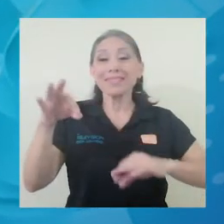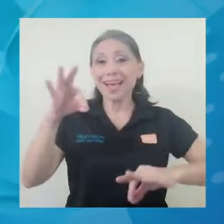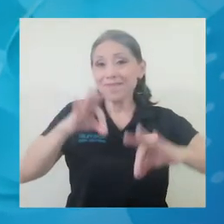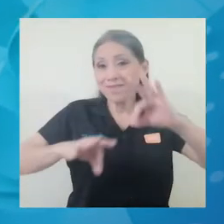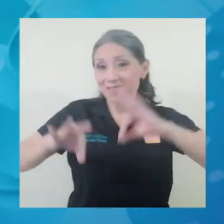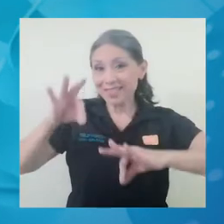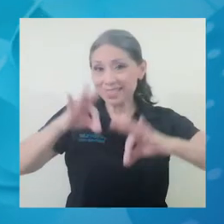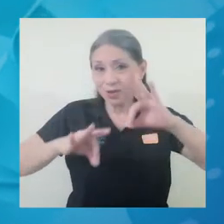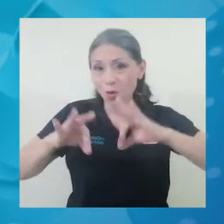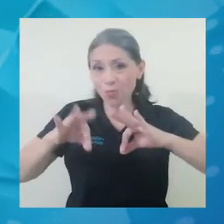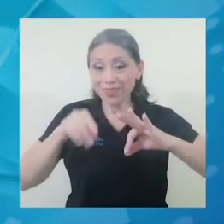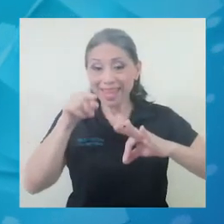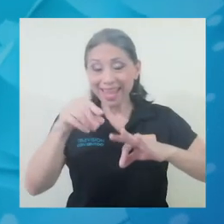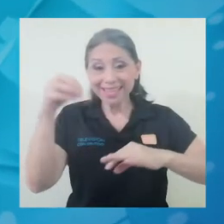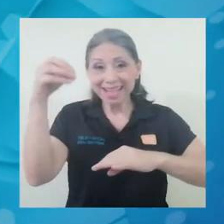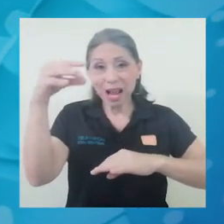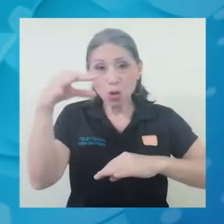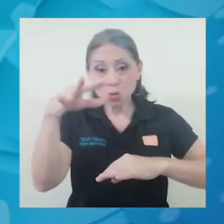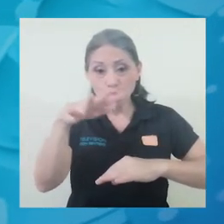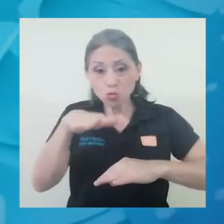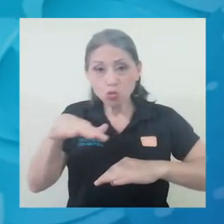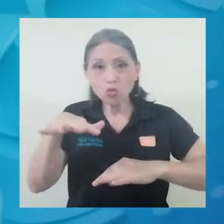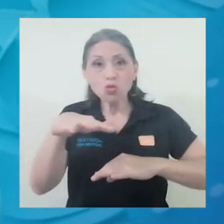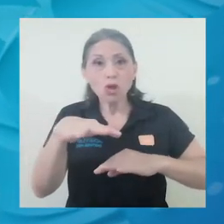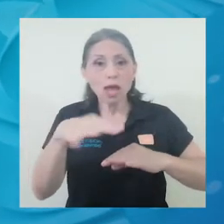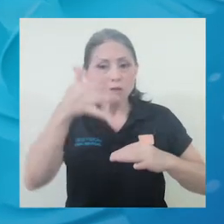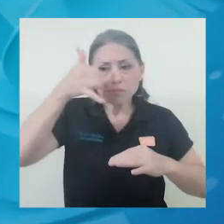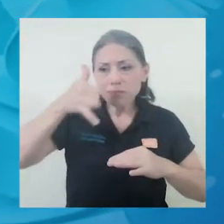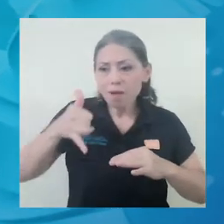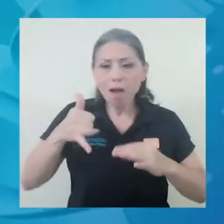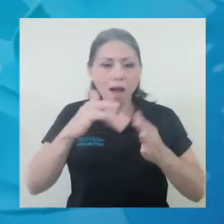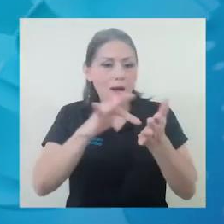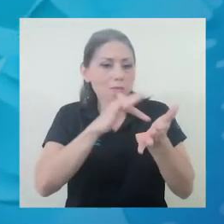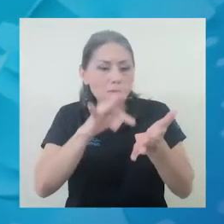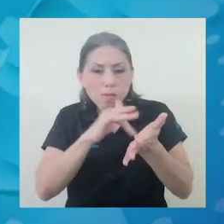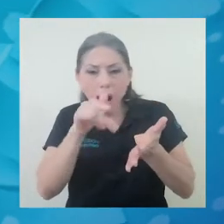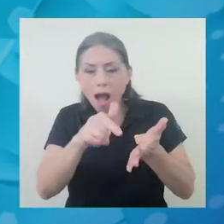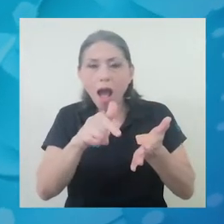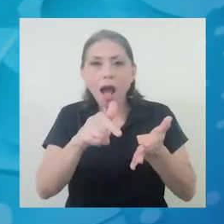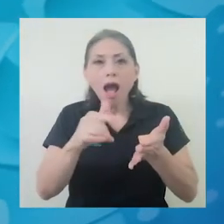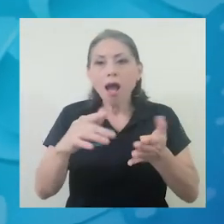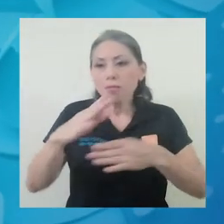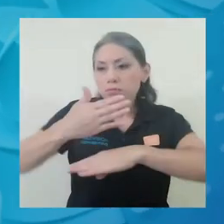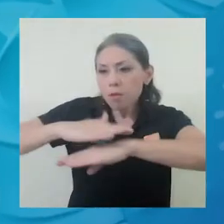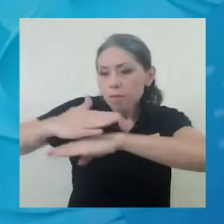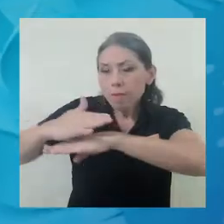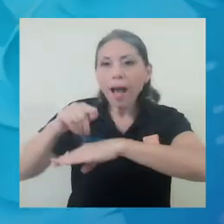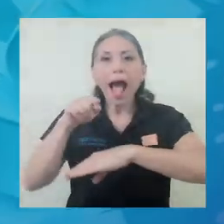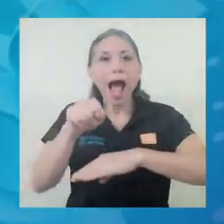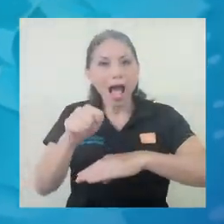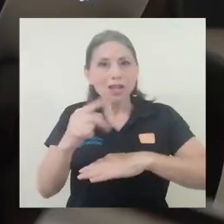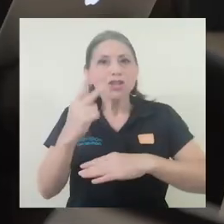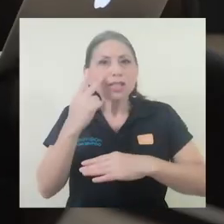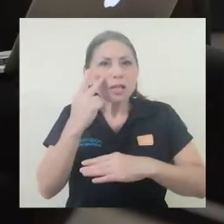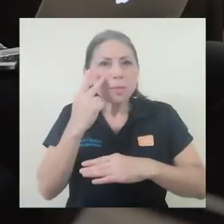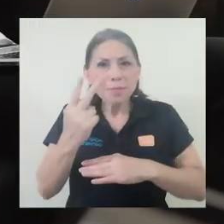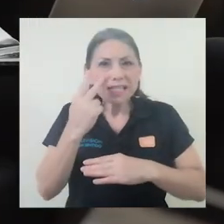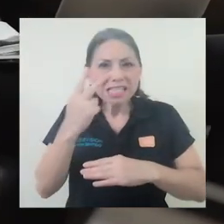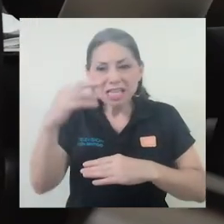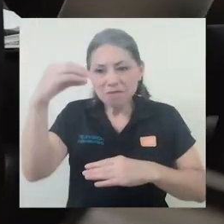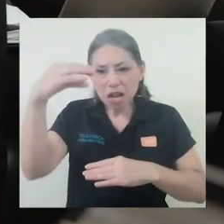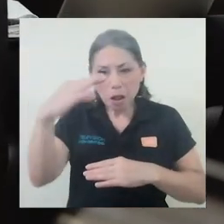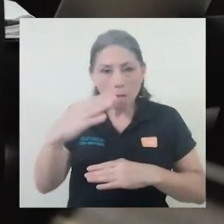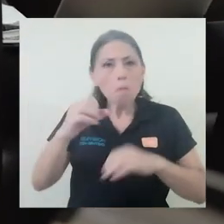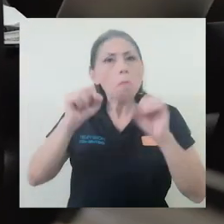estos aparatos es luz visible, es luz que puede ser detectada por el ojo humano. Esa luz